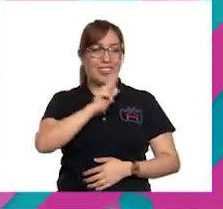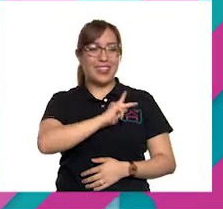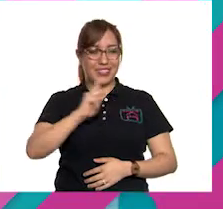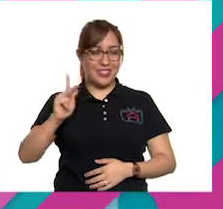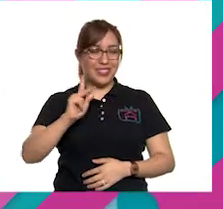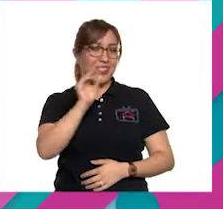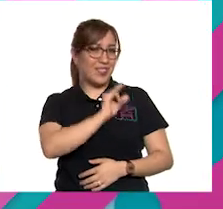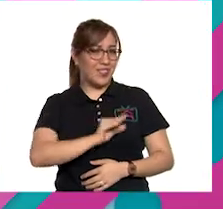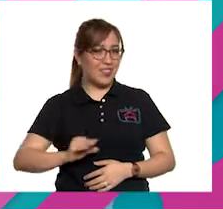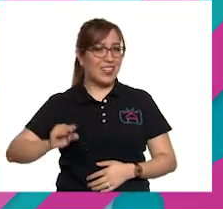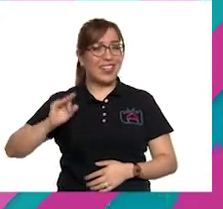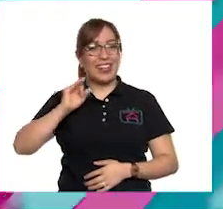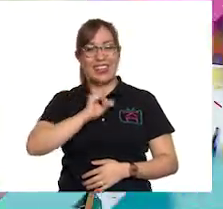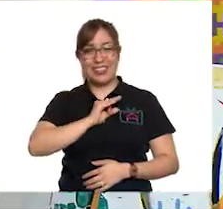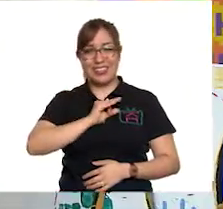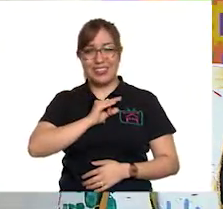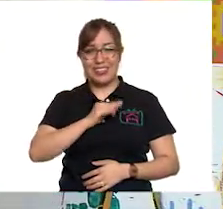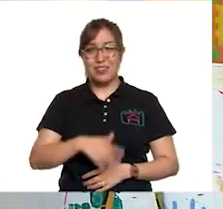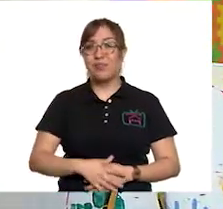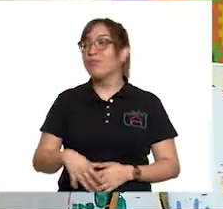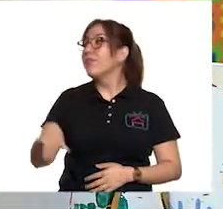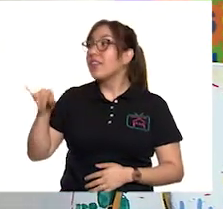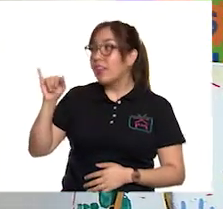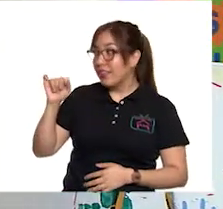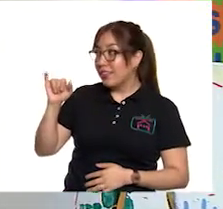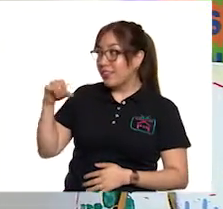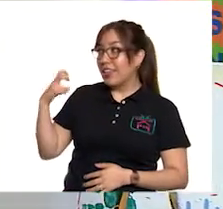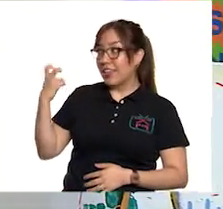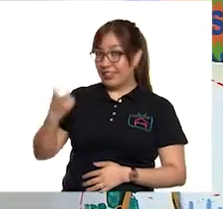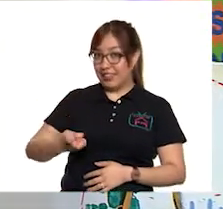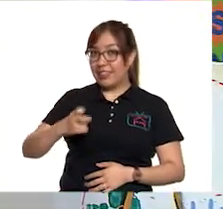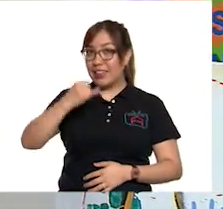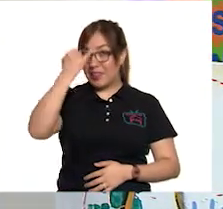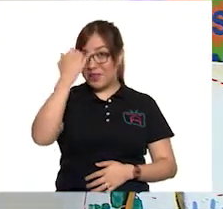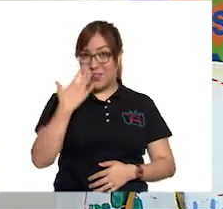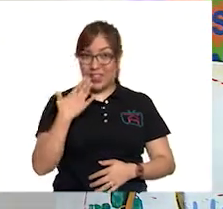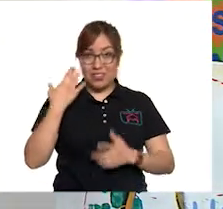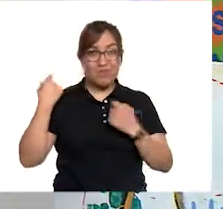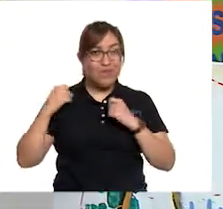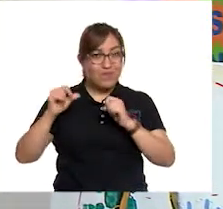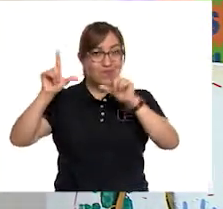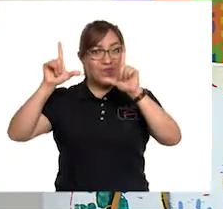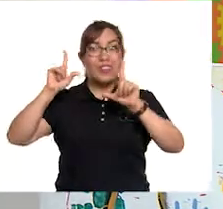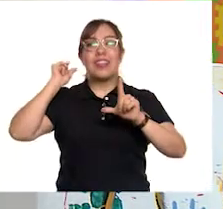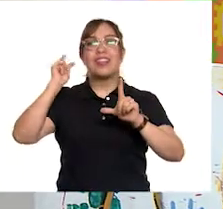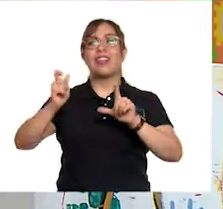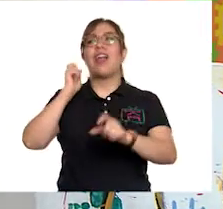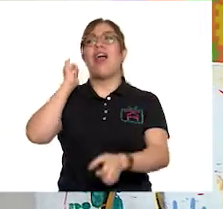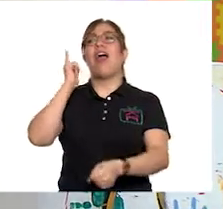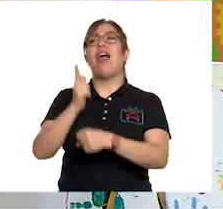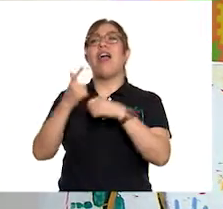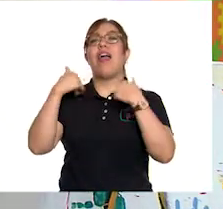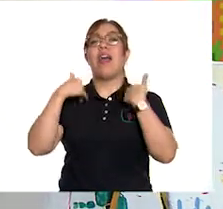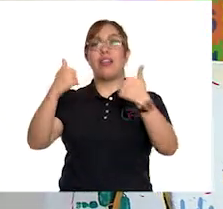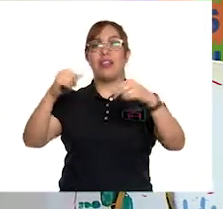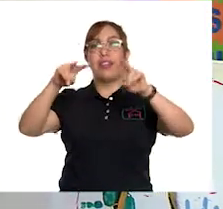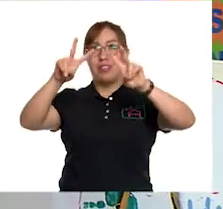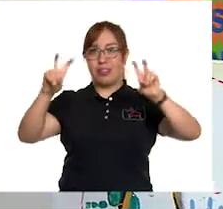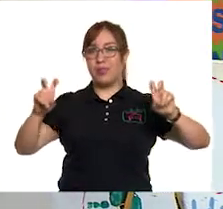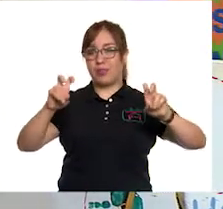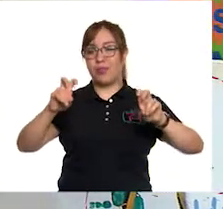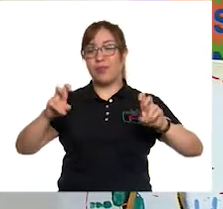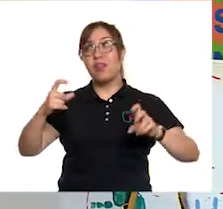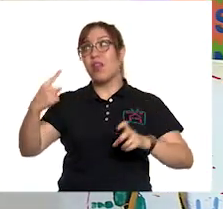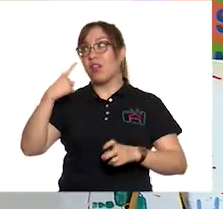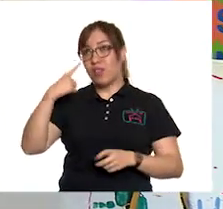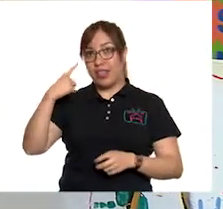Sí, la imagen que armamos, además de ser bonita, nos ayuda a entender el tema de hoy. Fíjese, maestra. Cada una